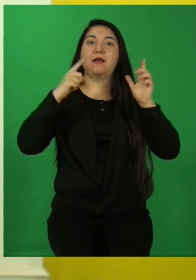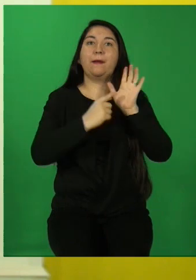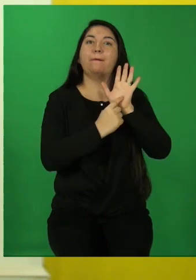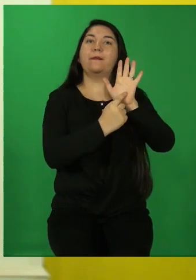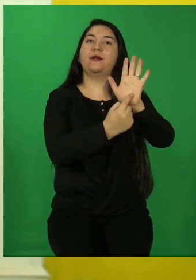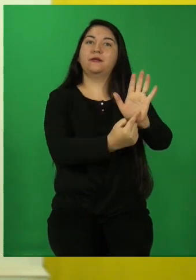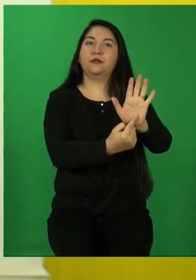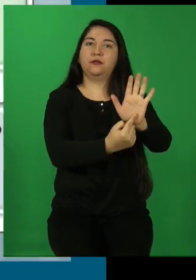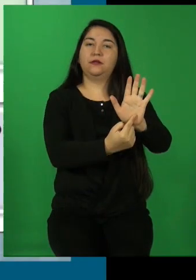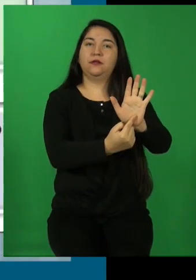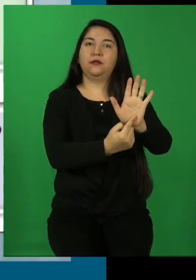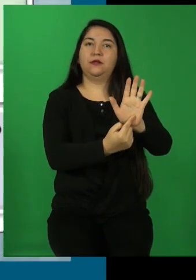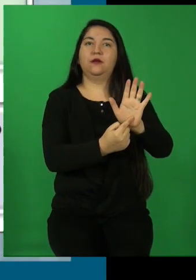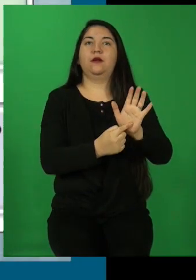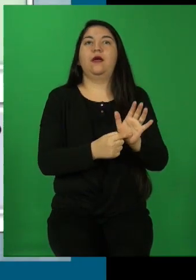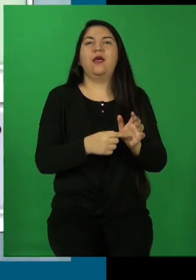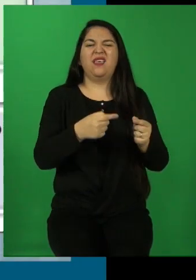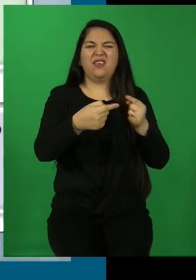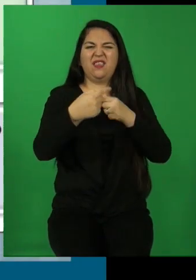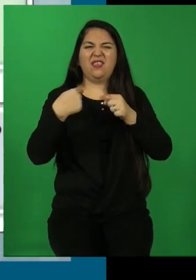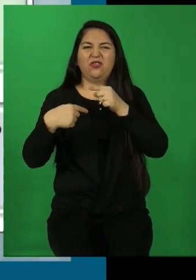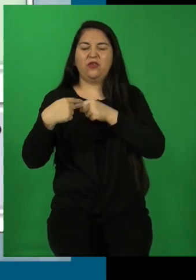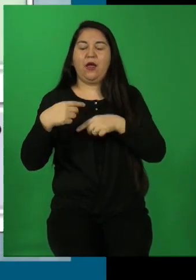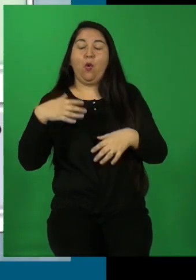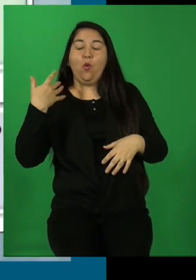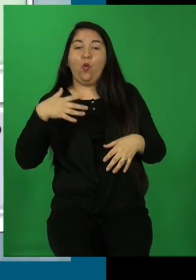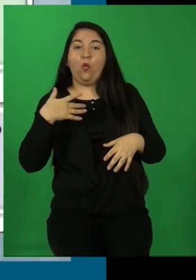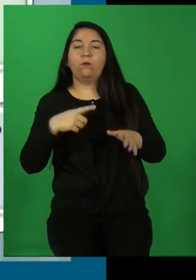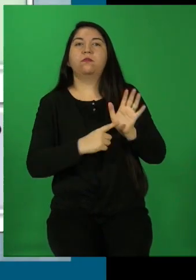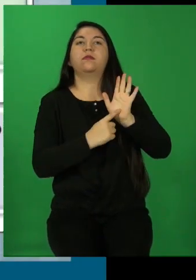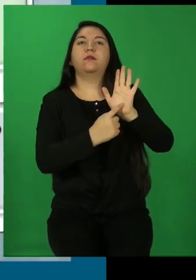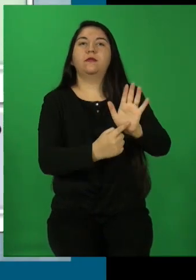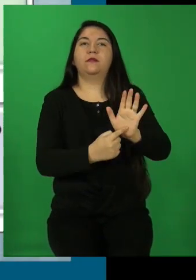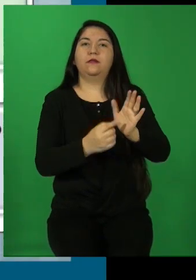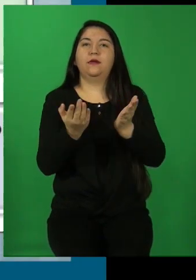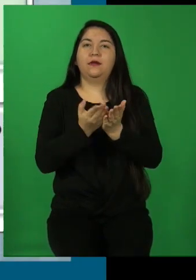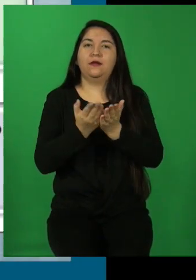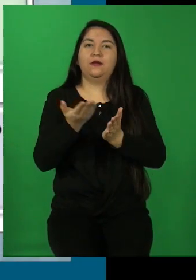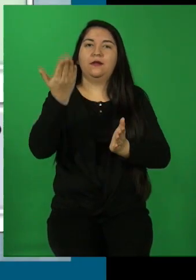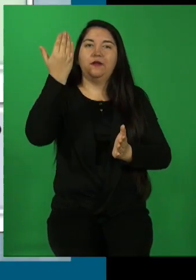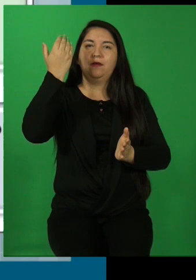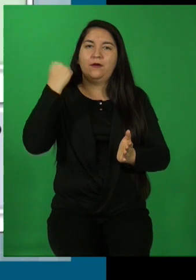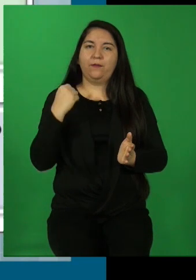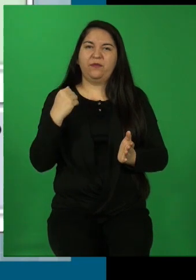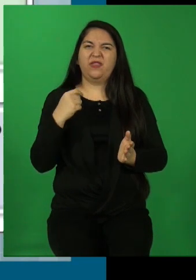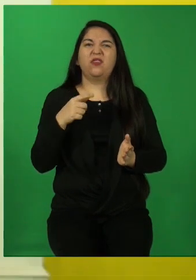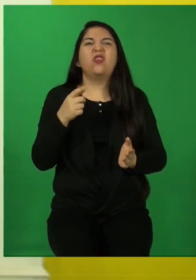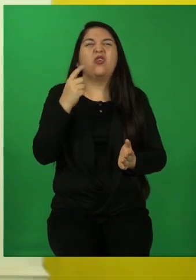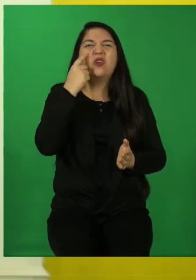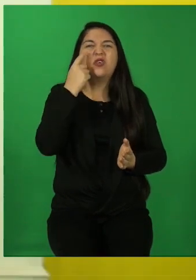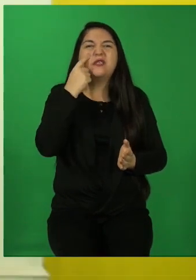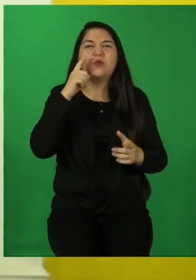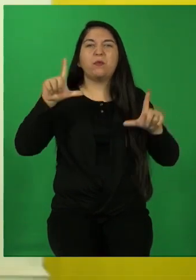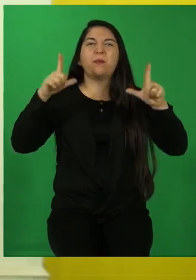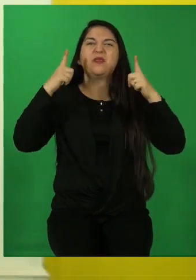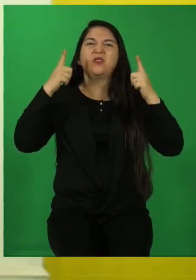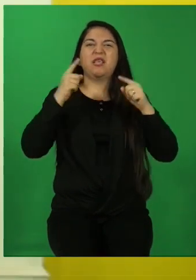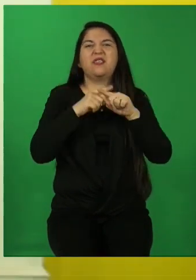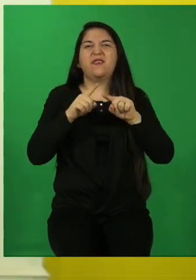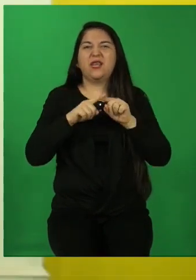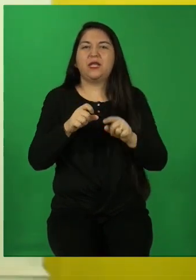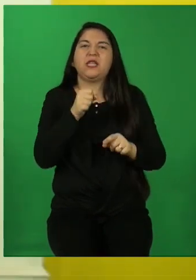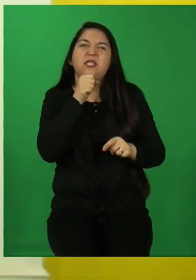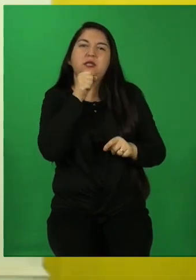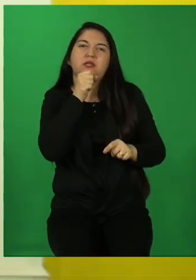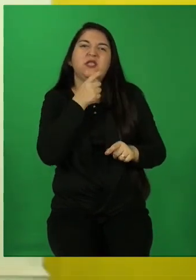importancia dentro de la historia. La clase anterior vimos también los tipos de personajes, el anciano, el